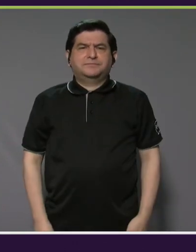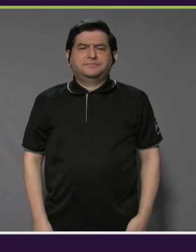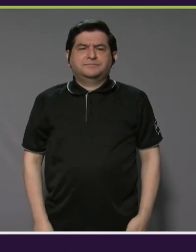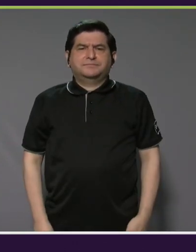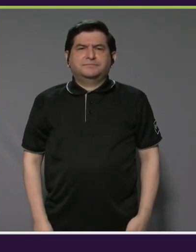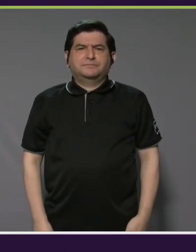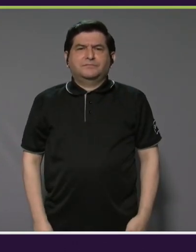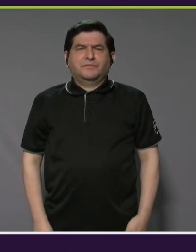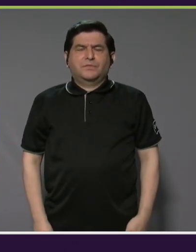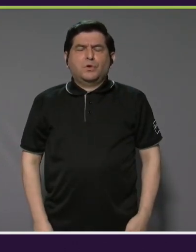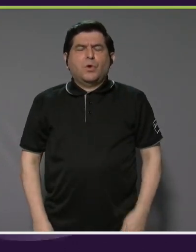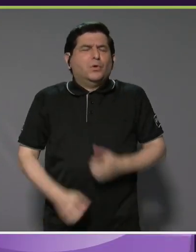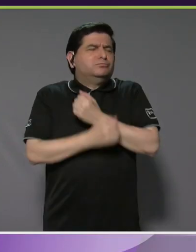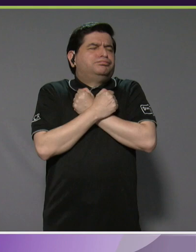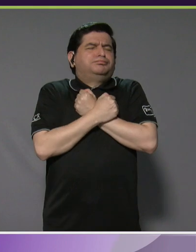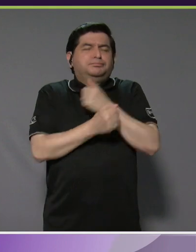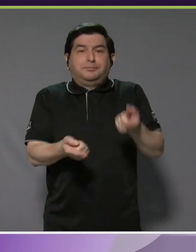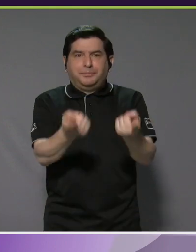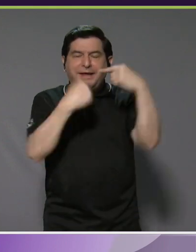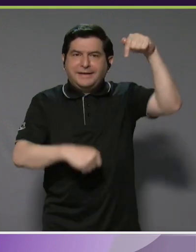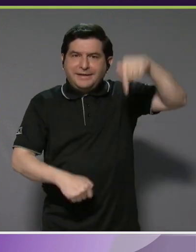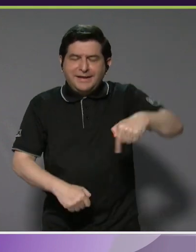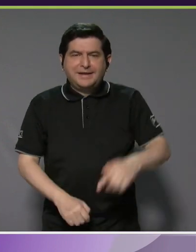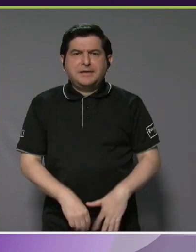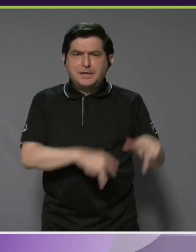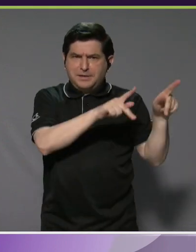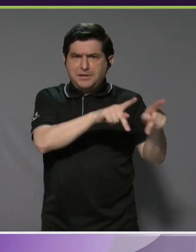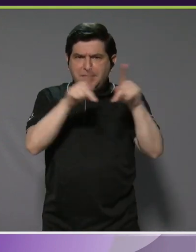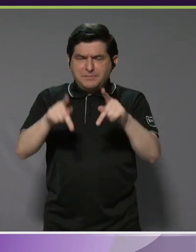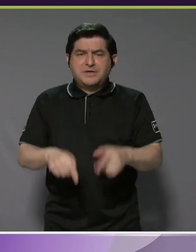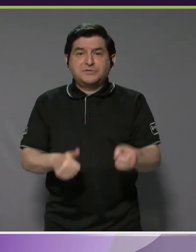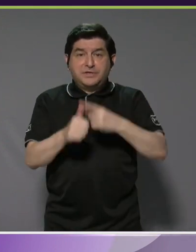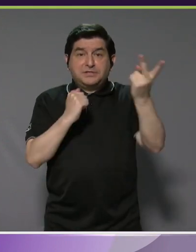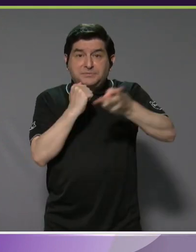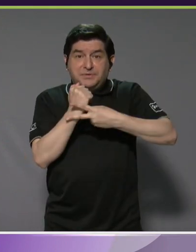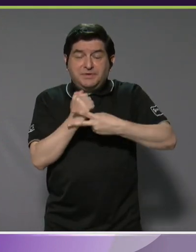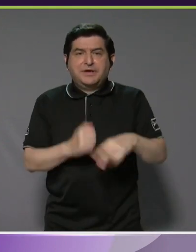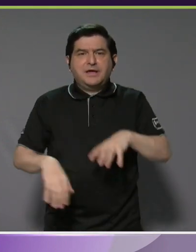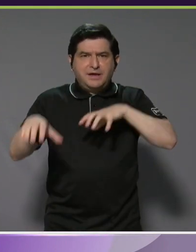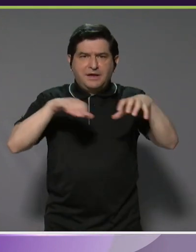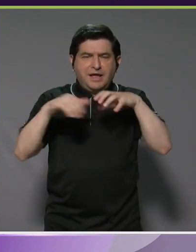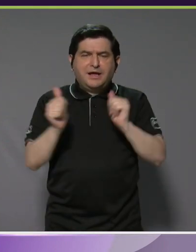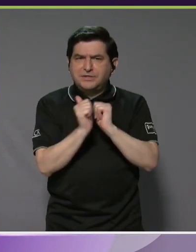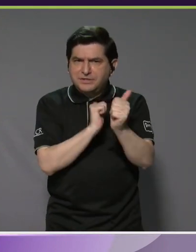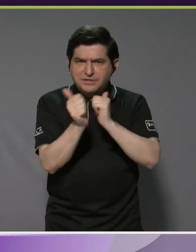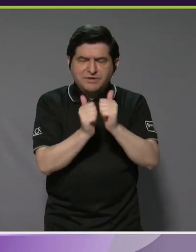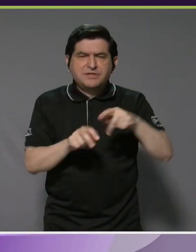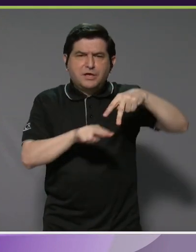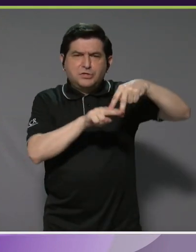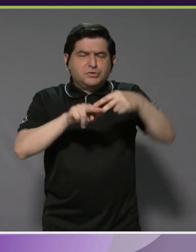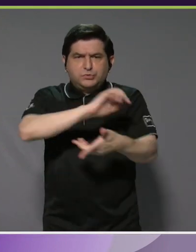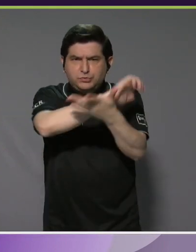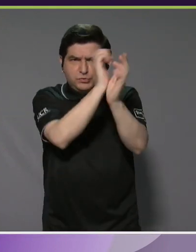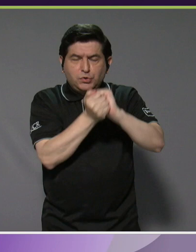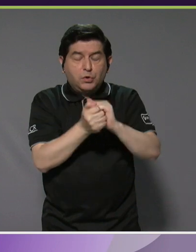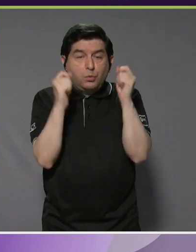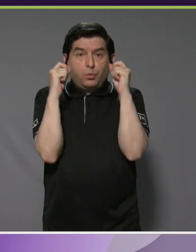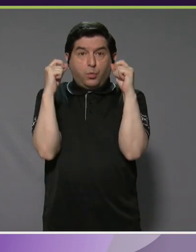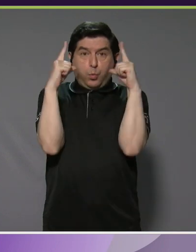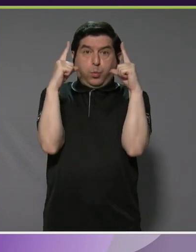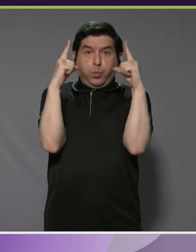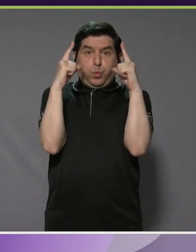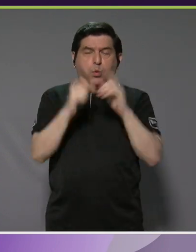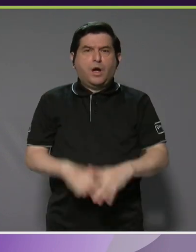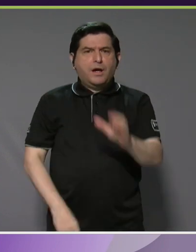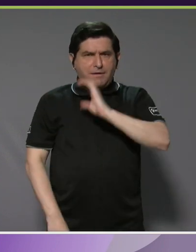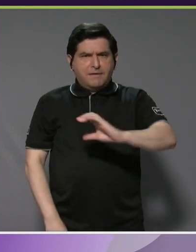Es muy apasionante estar aquí. Y muchas personas que vienen por primera vez a un evento competitivo de surf adaptado quedan sorprendidos